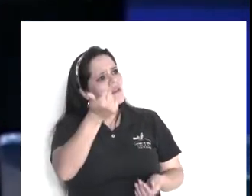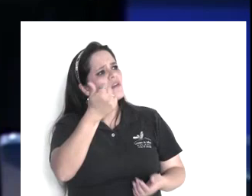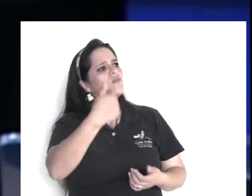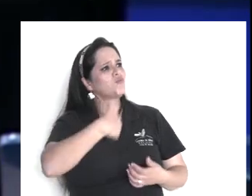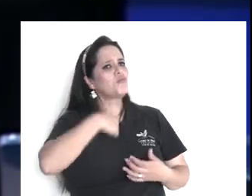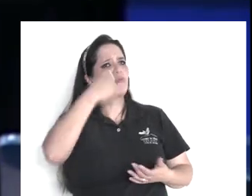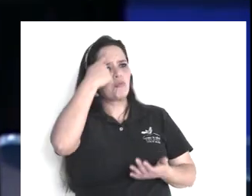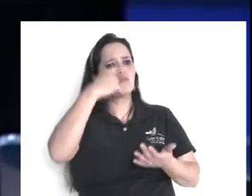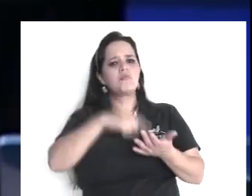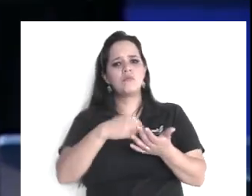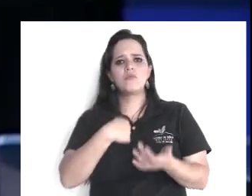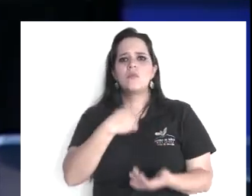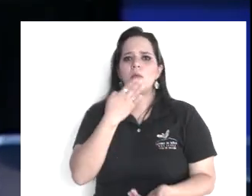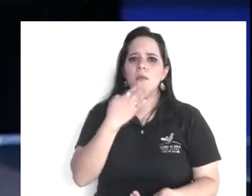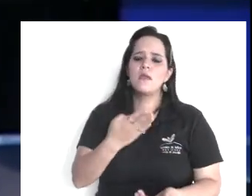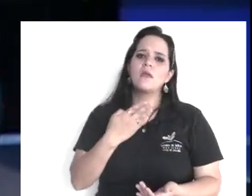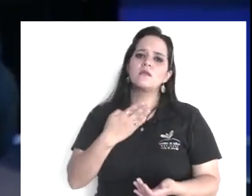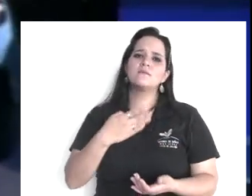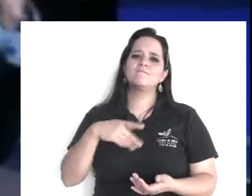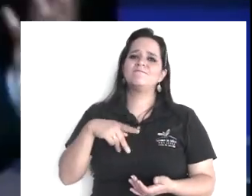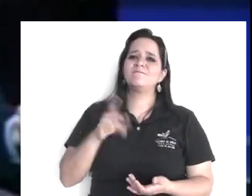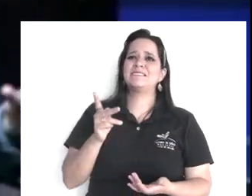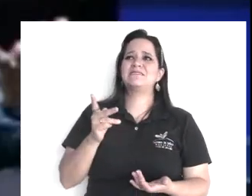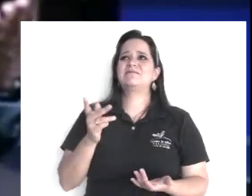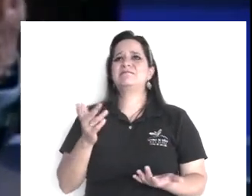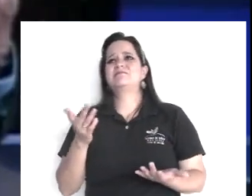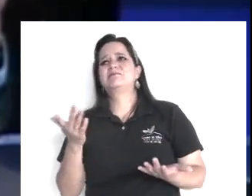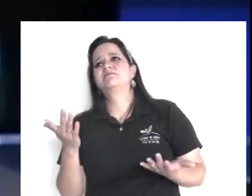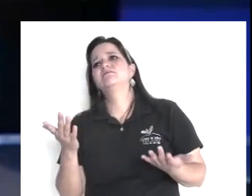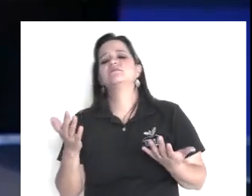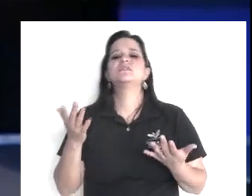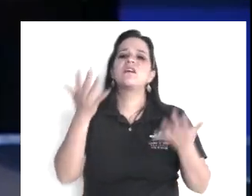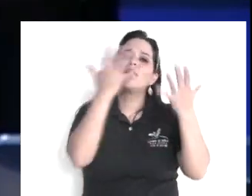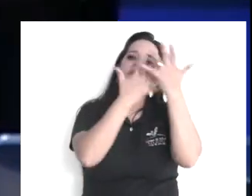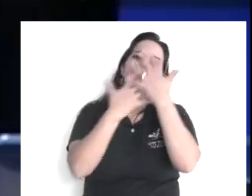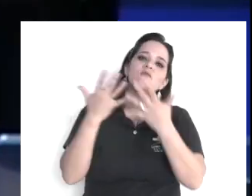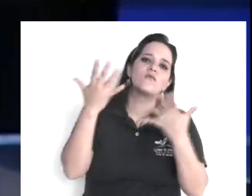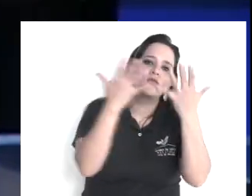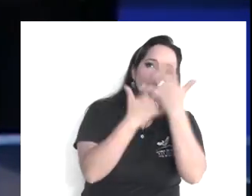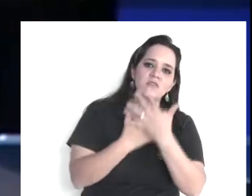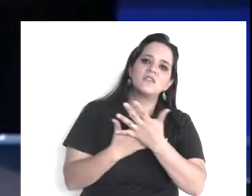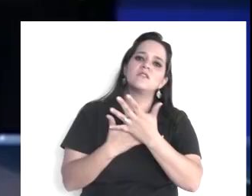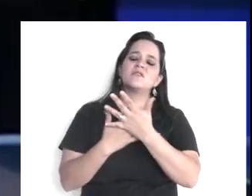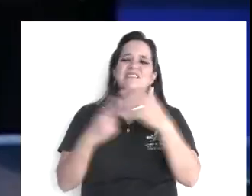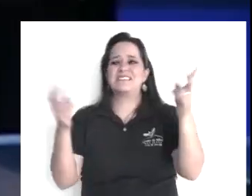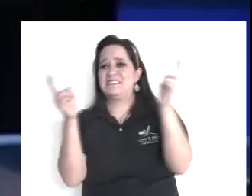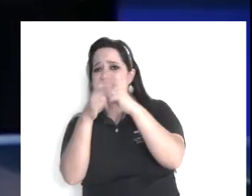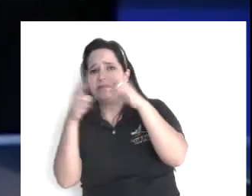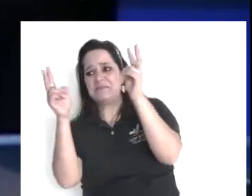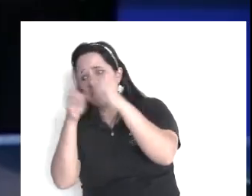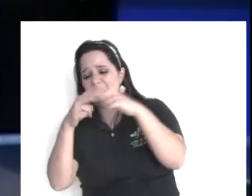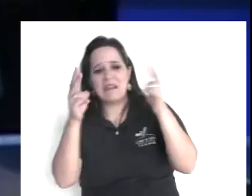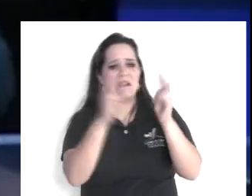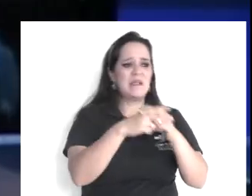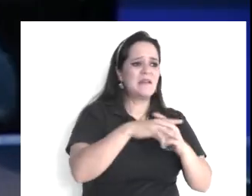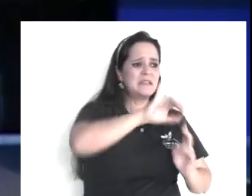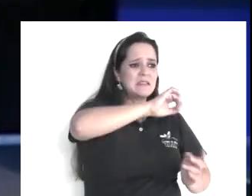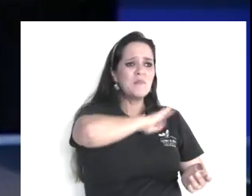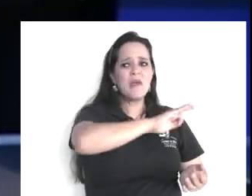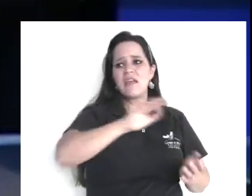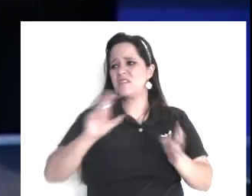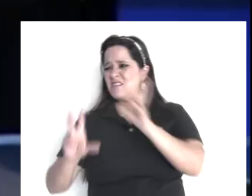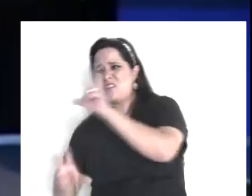disentían, en algunos puntos, algunos decían, que se podían seguir, bautizando niños, otros decían que no, y se peleaban, entonces,